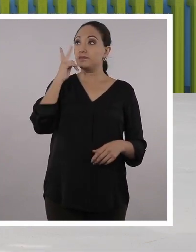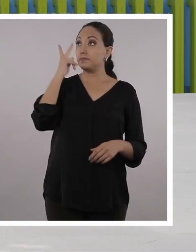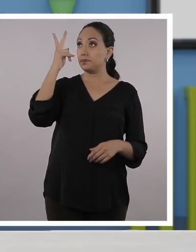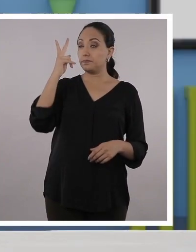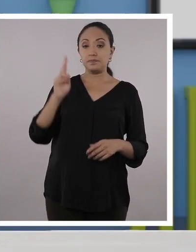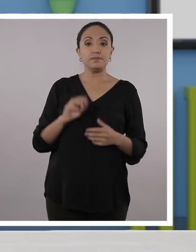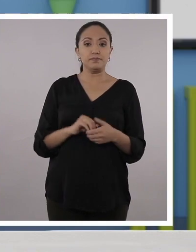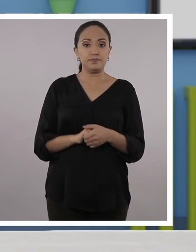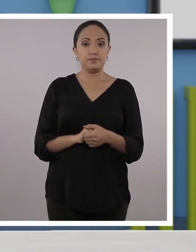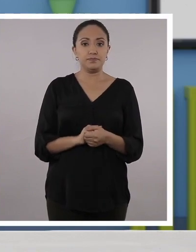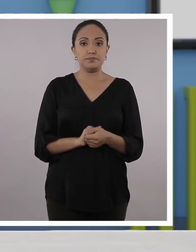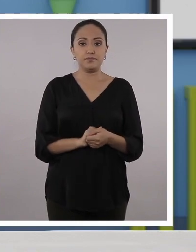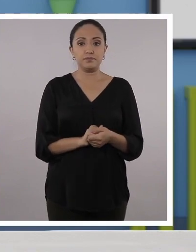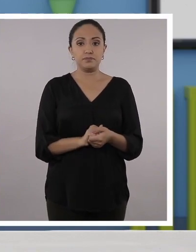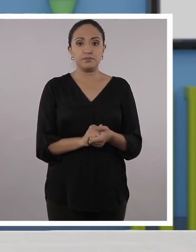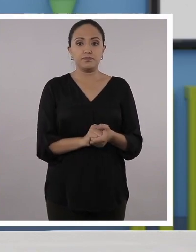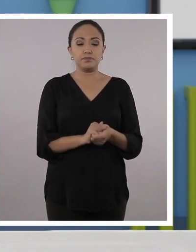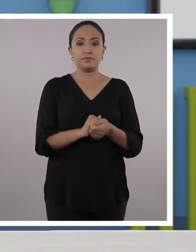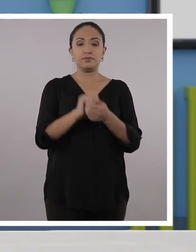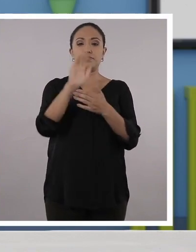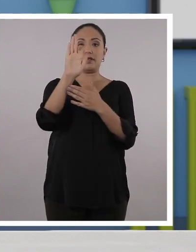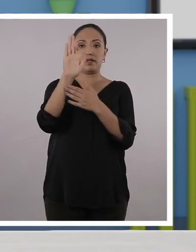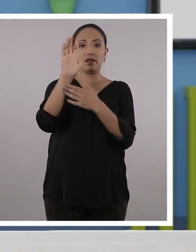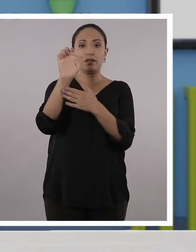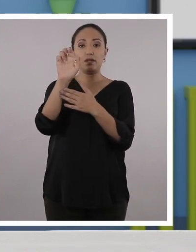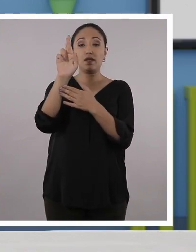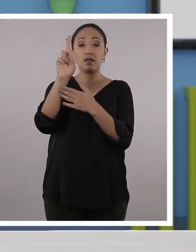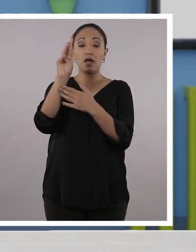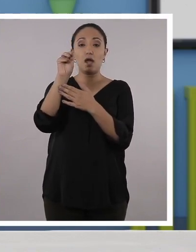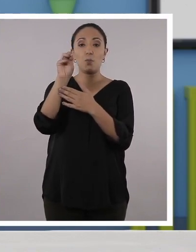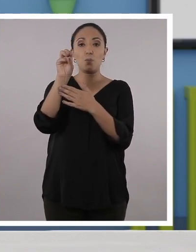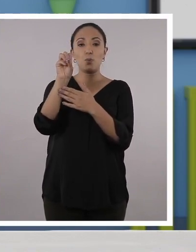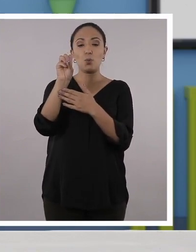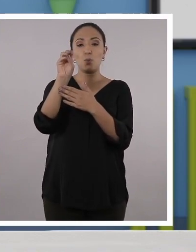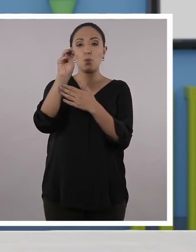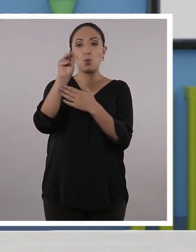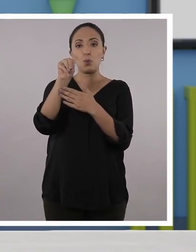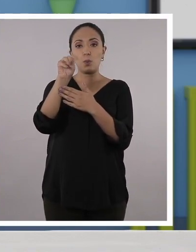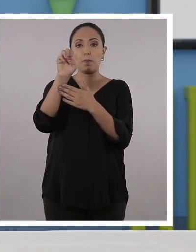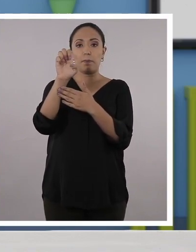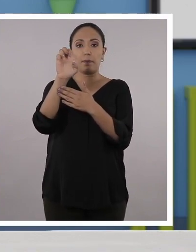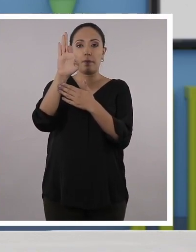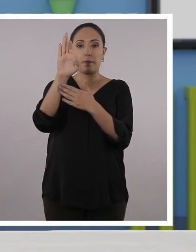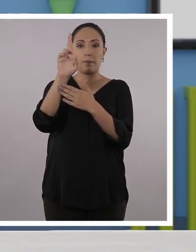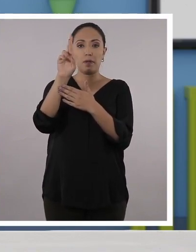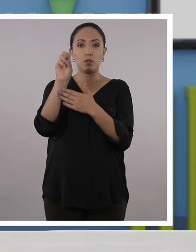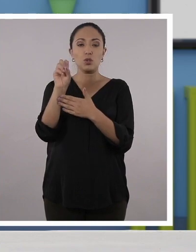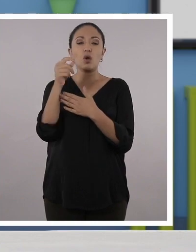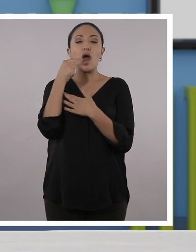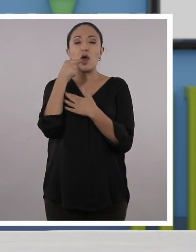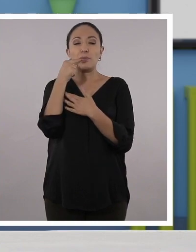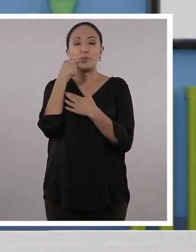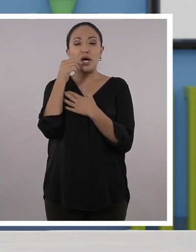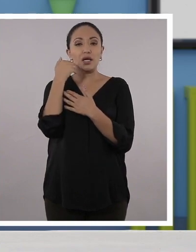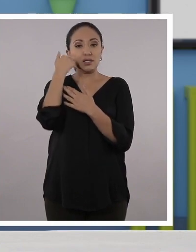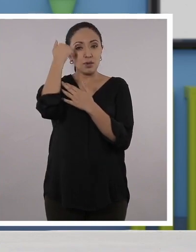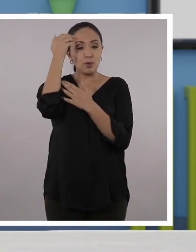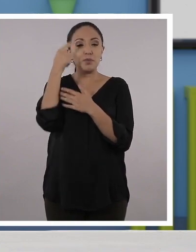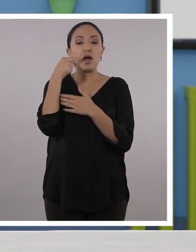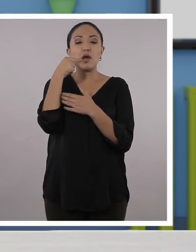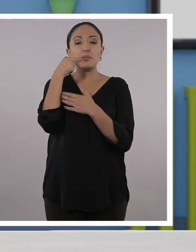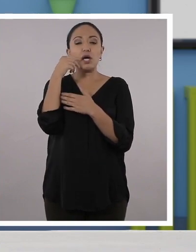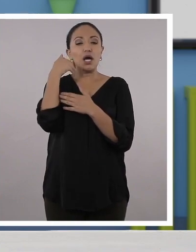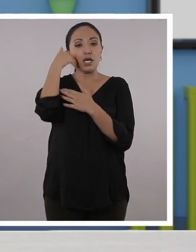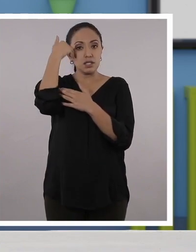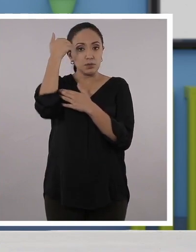Vamos, Santi. Vamos con la primera. Termómetro. Muy bien. Está la tilde en la antepenúltima